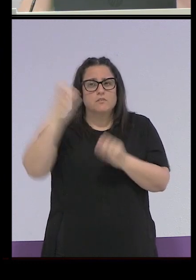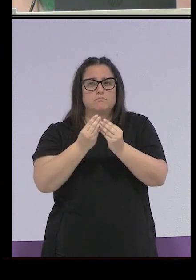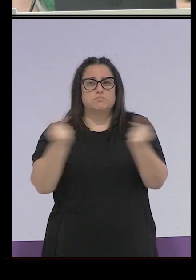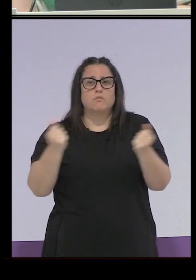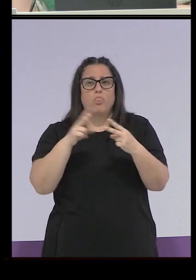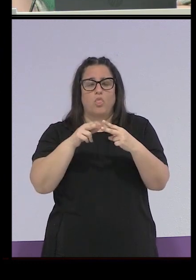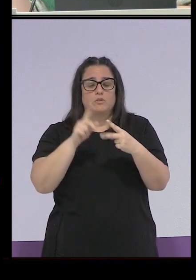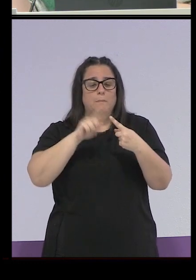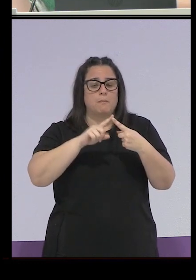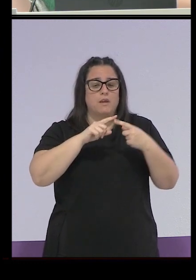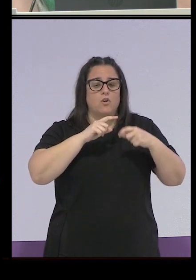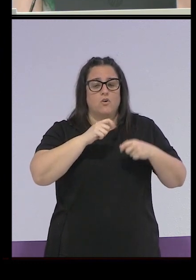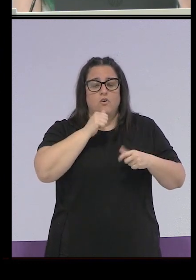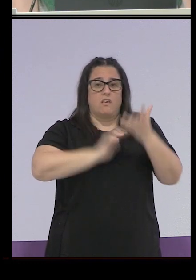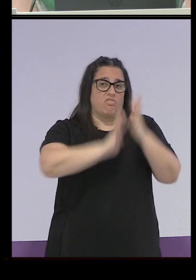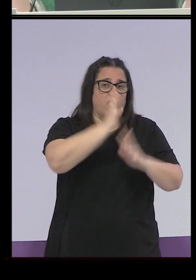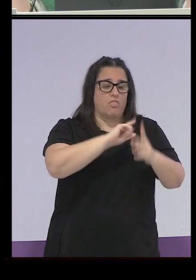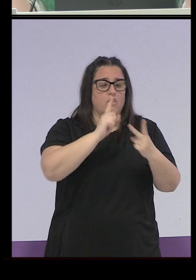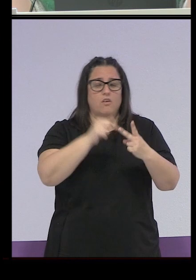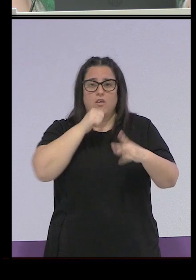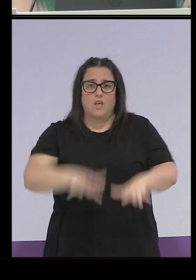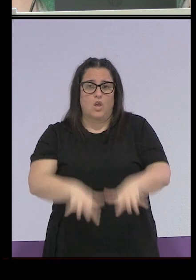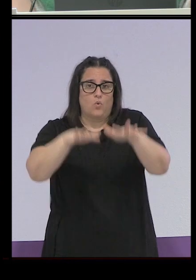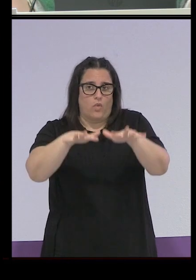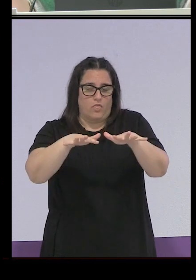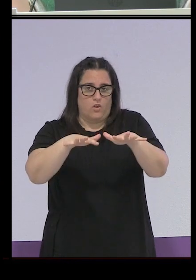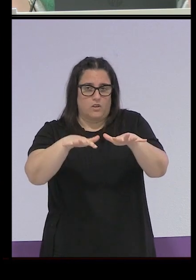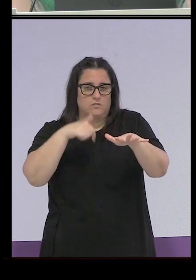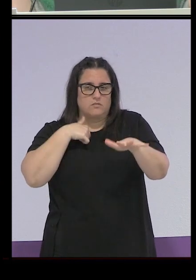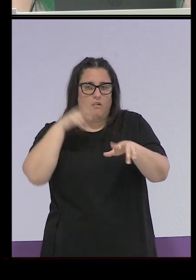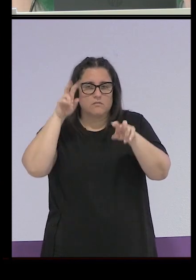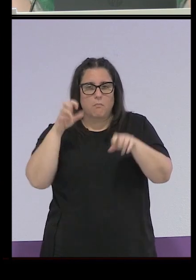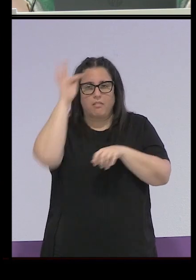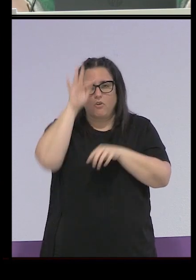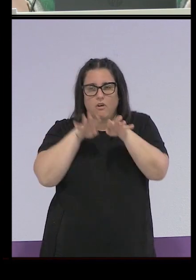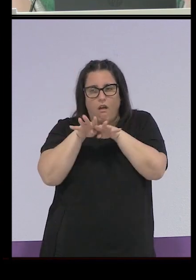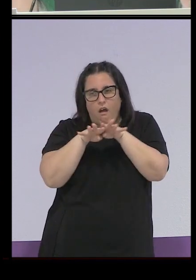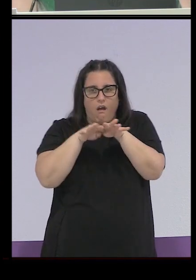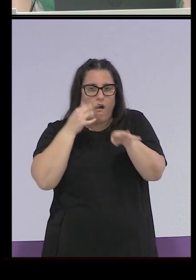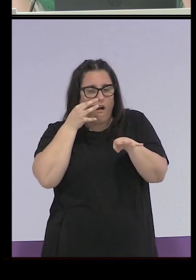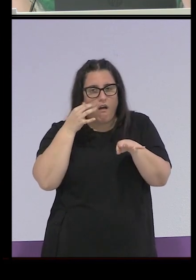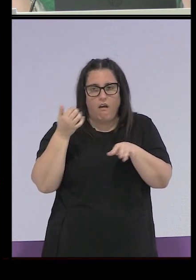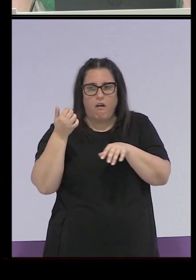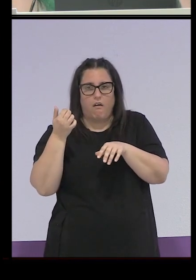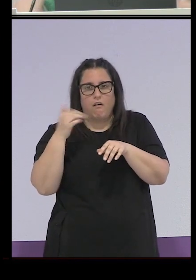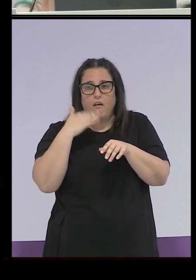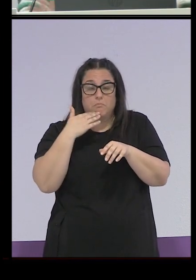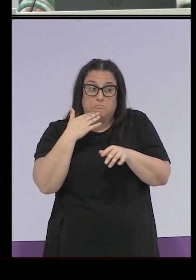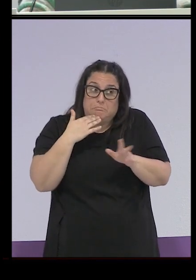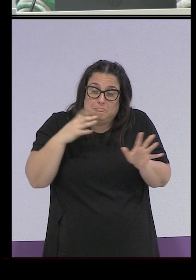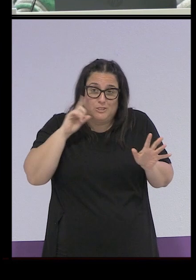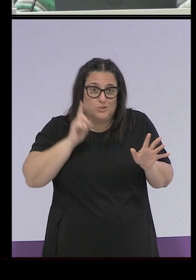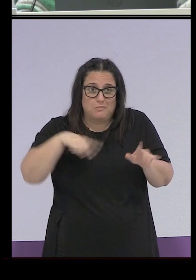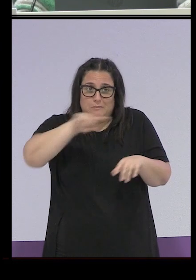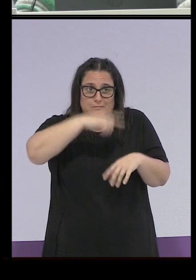incendio y luego en unas inundaciones. Yo no soy nada de la teoría de la conspiración, pero bueno, ahí os lo dejo para que vosotras